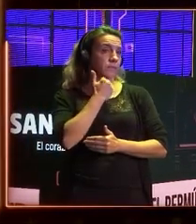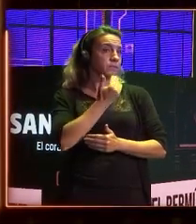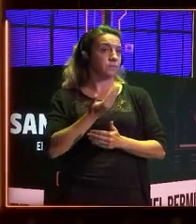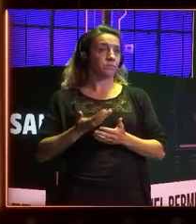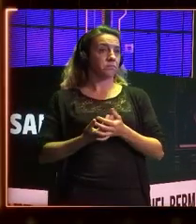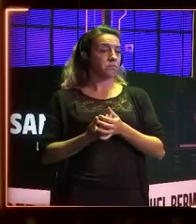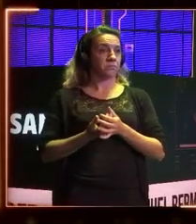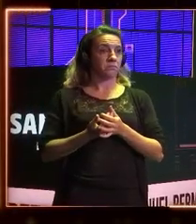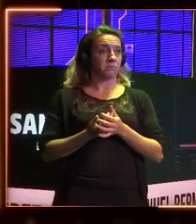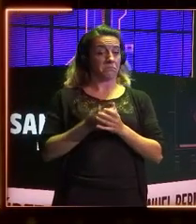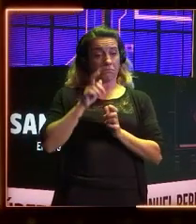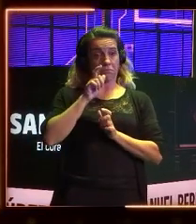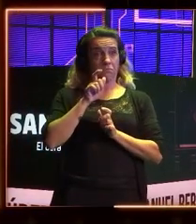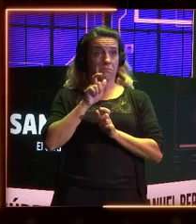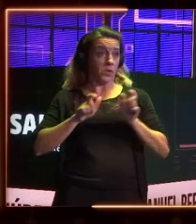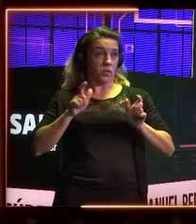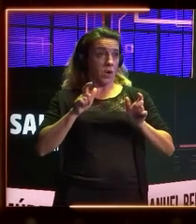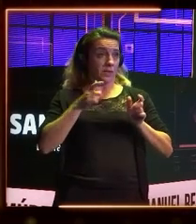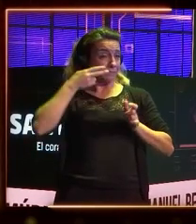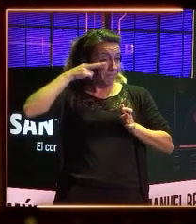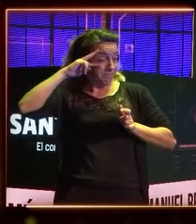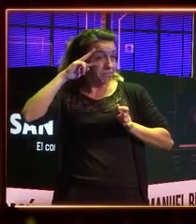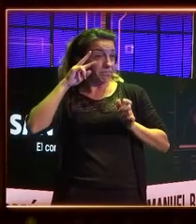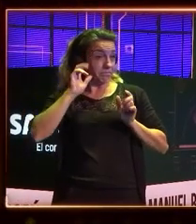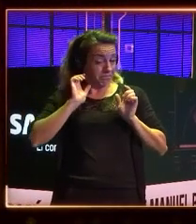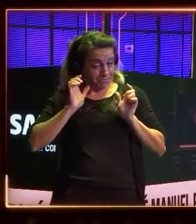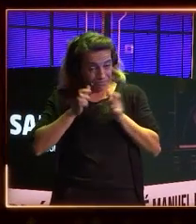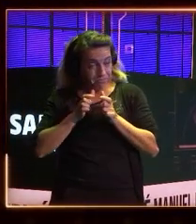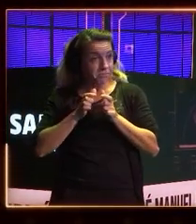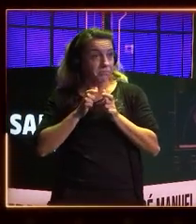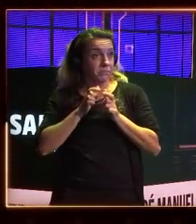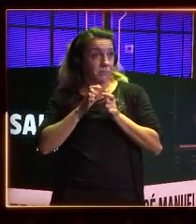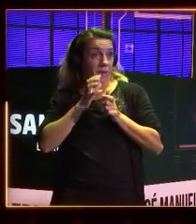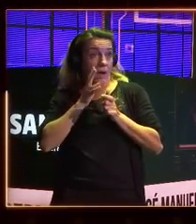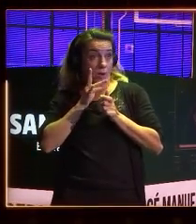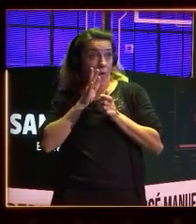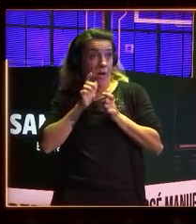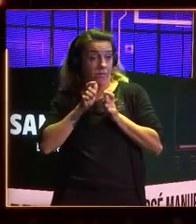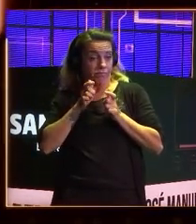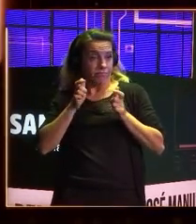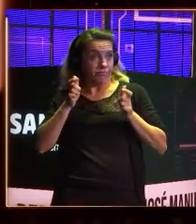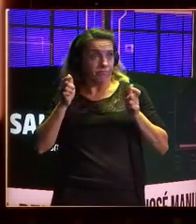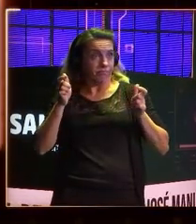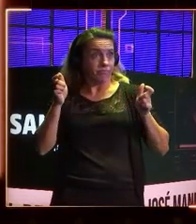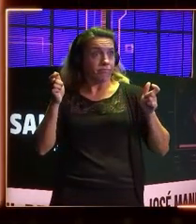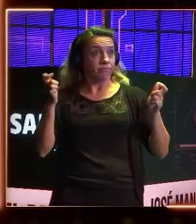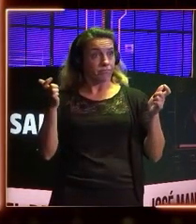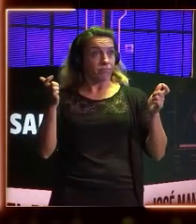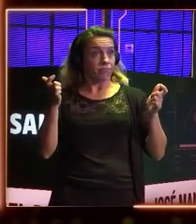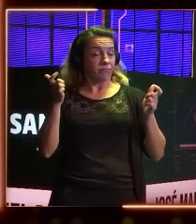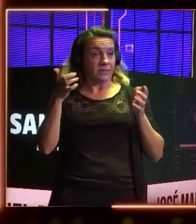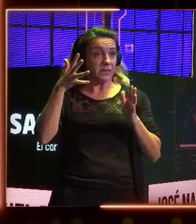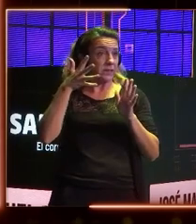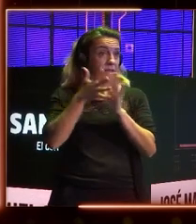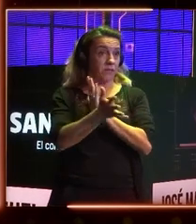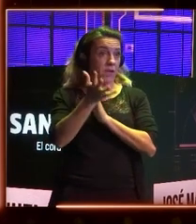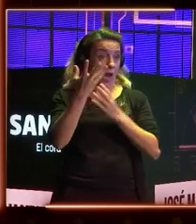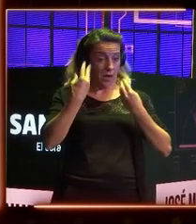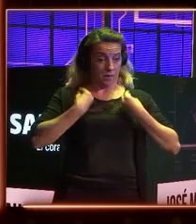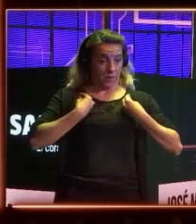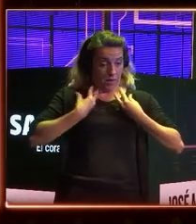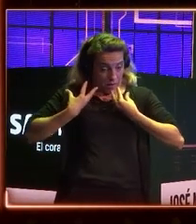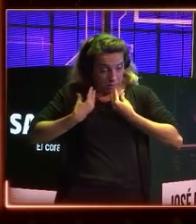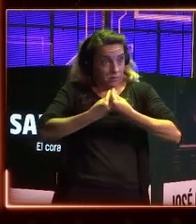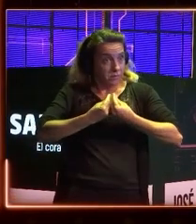casi, yo diría que los expertos, hoy se han colocado en el centro de nuestras vidas y tienen cada